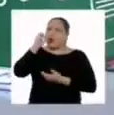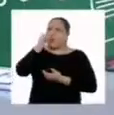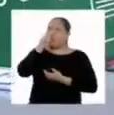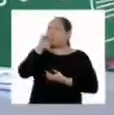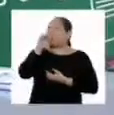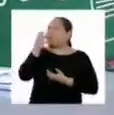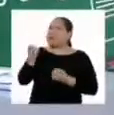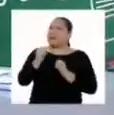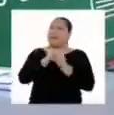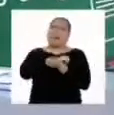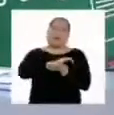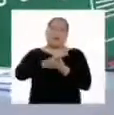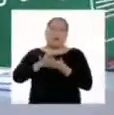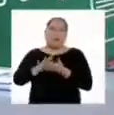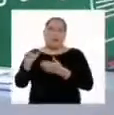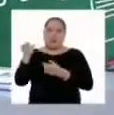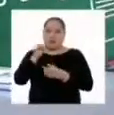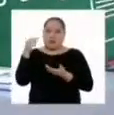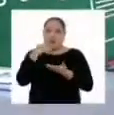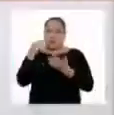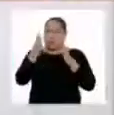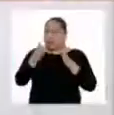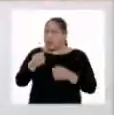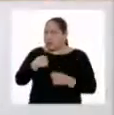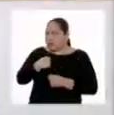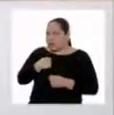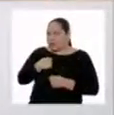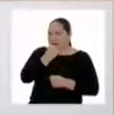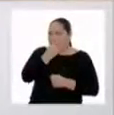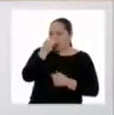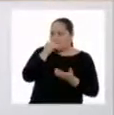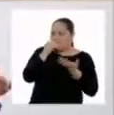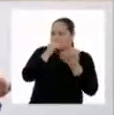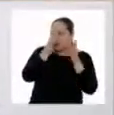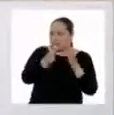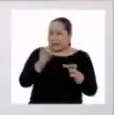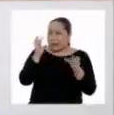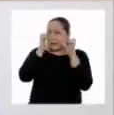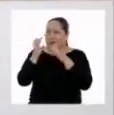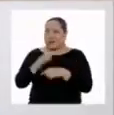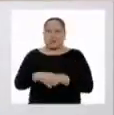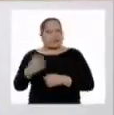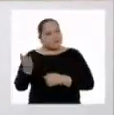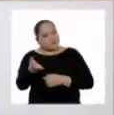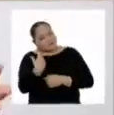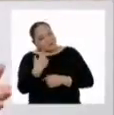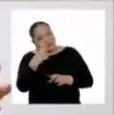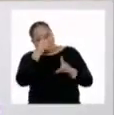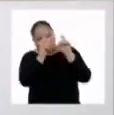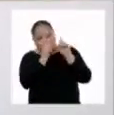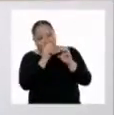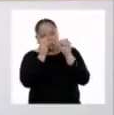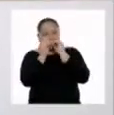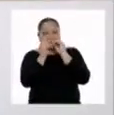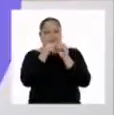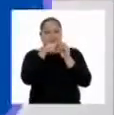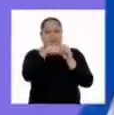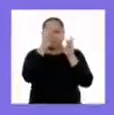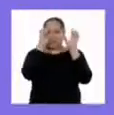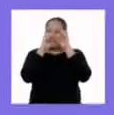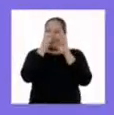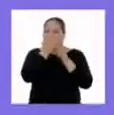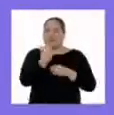Así como yo, hay estudiantes que aún tienen algunas dudas. Entonces, vamos con el bloque de preguntas para resolverlas.